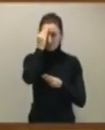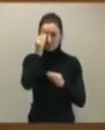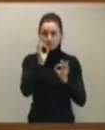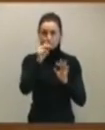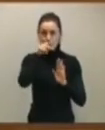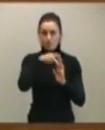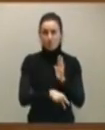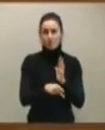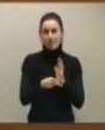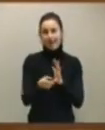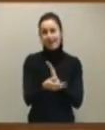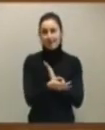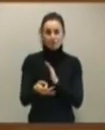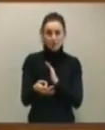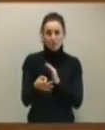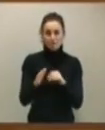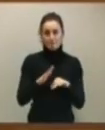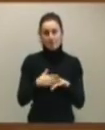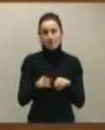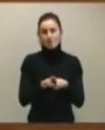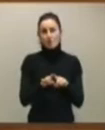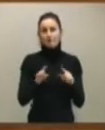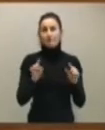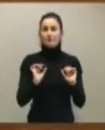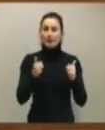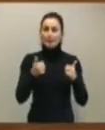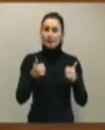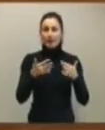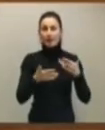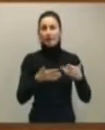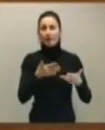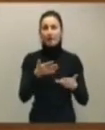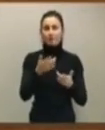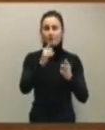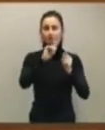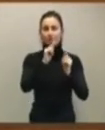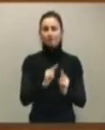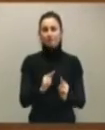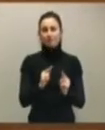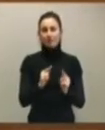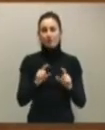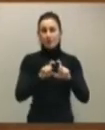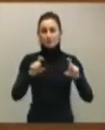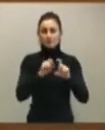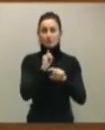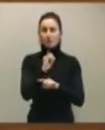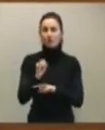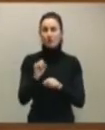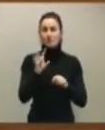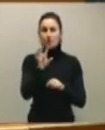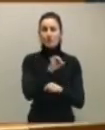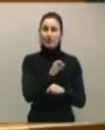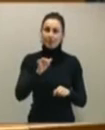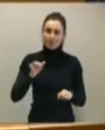norma adecuada para estructurar las instituciones de una comunidad, los